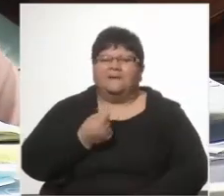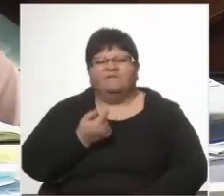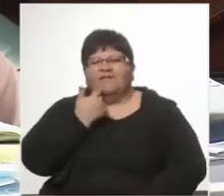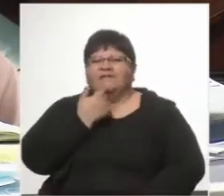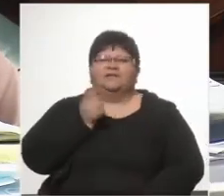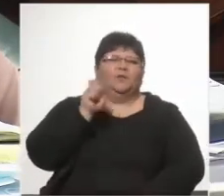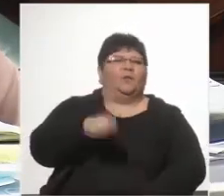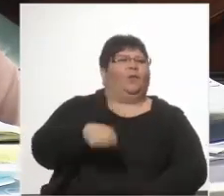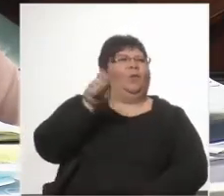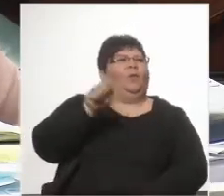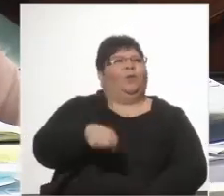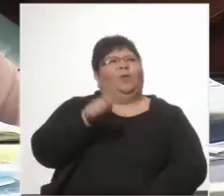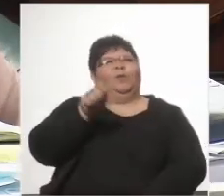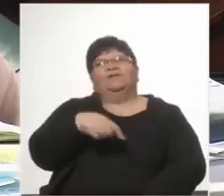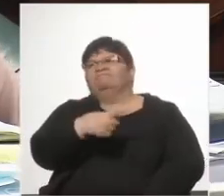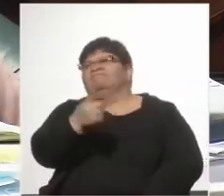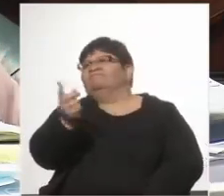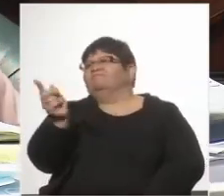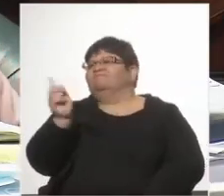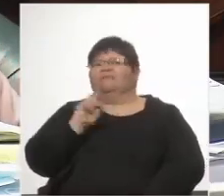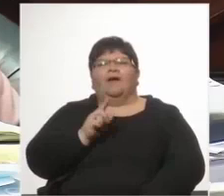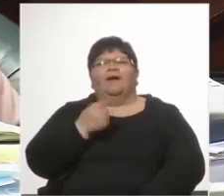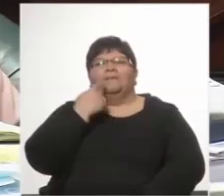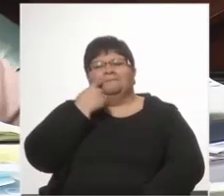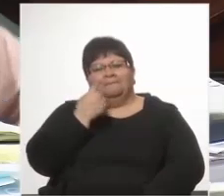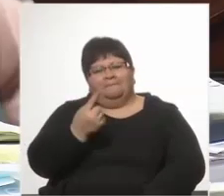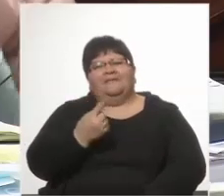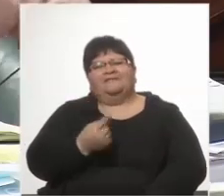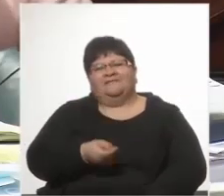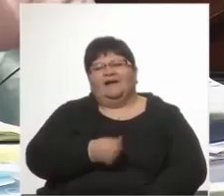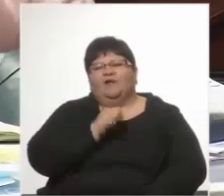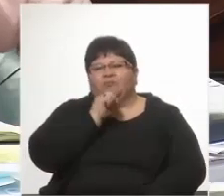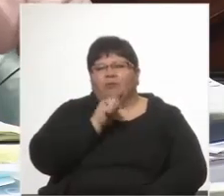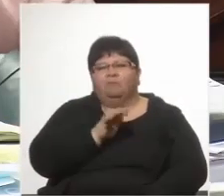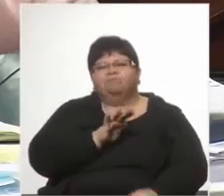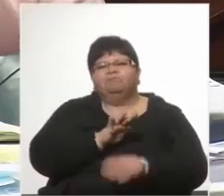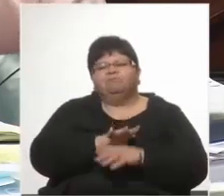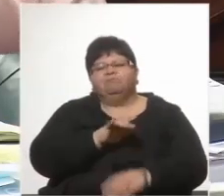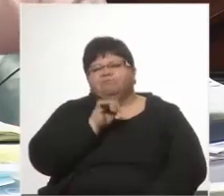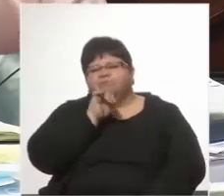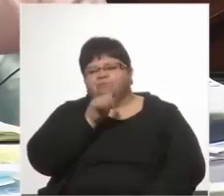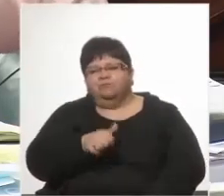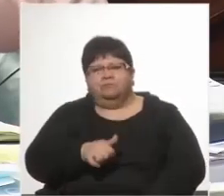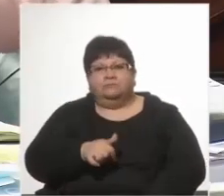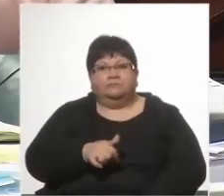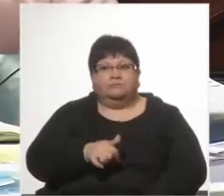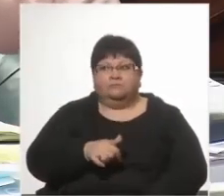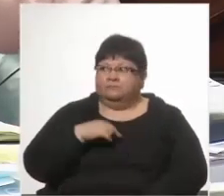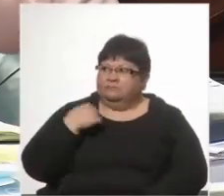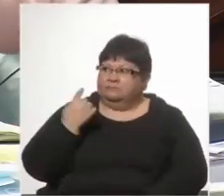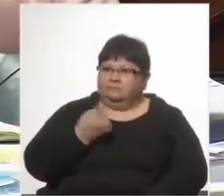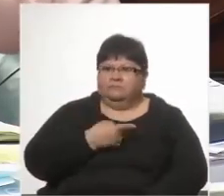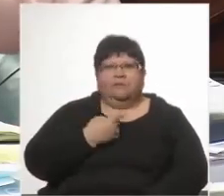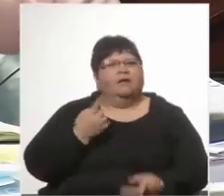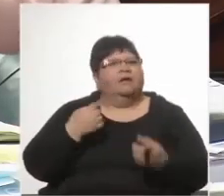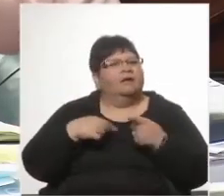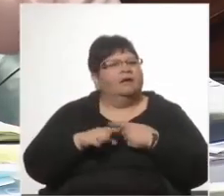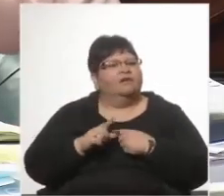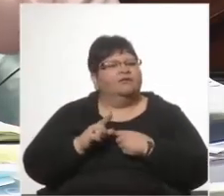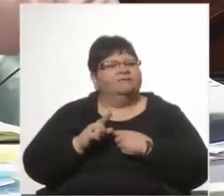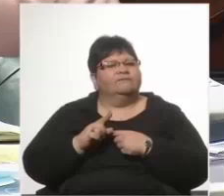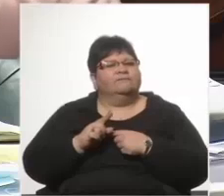es más fácil pretender cobrar cuentas que todos tenemos, que actuar con la ecuanimidad